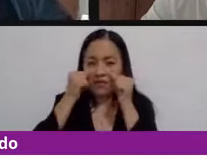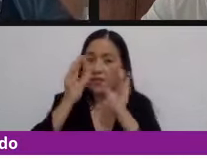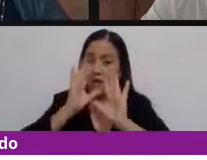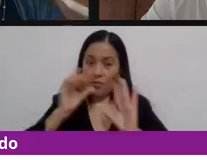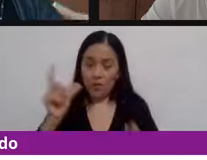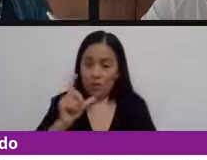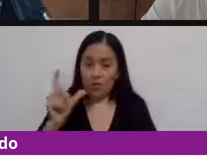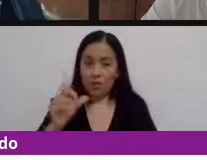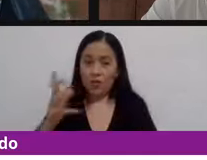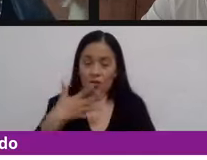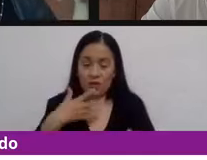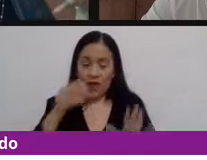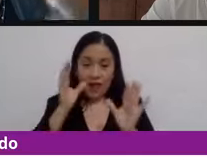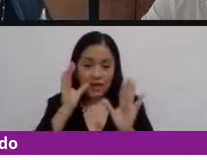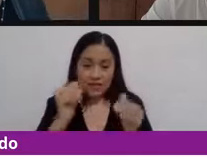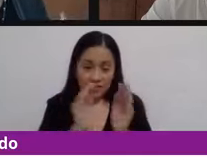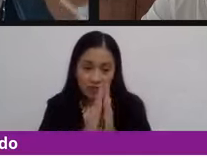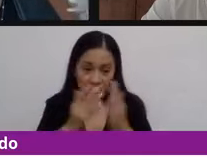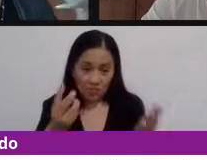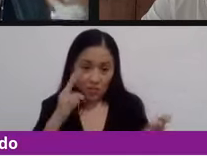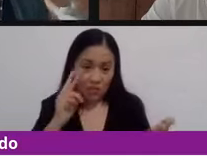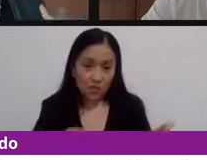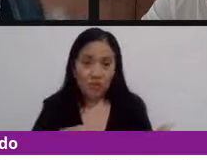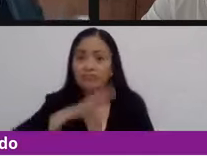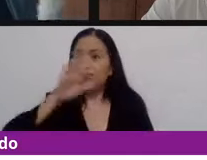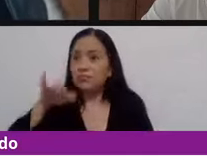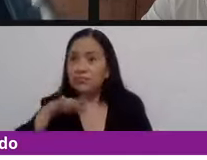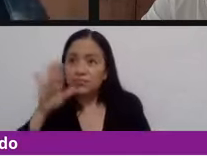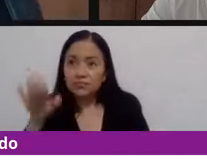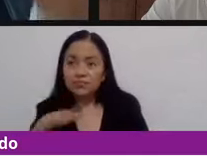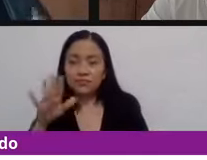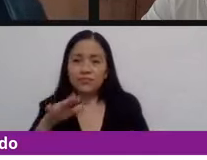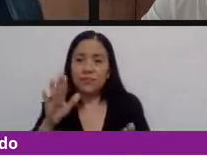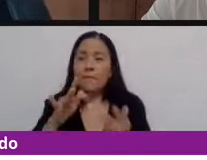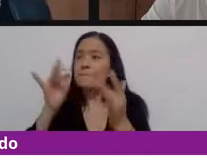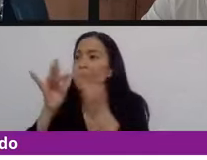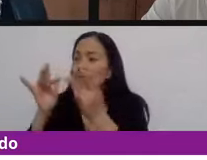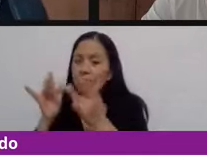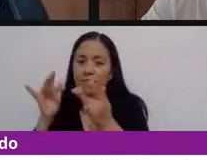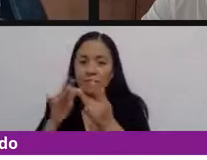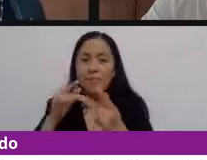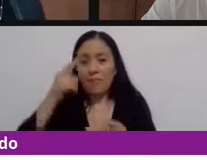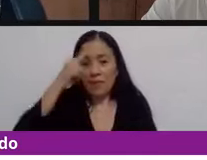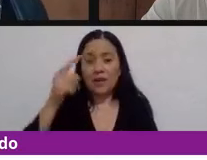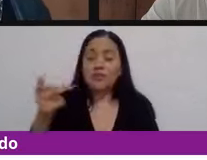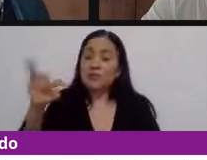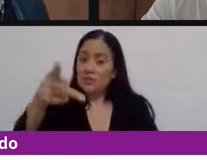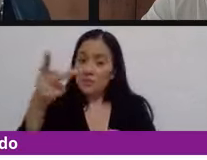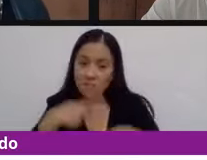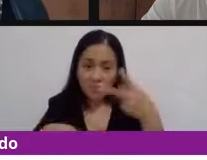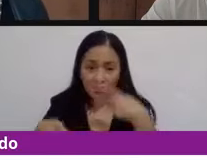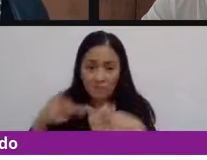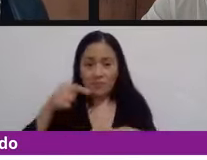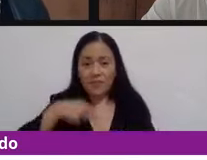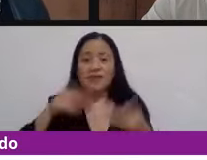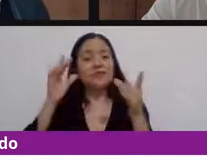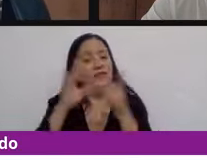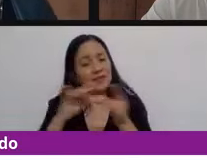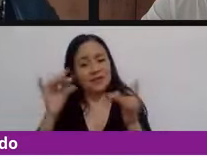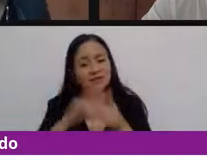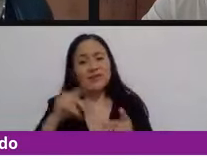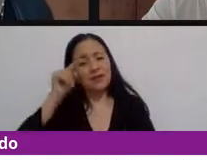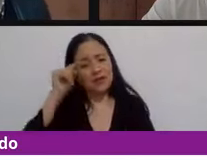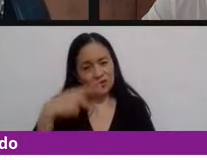tenga que ver la luz, estarlo buscando, estar contactando para que venga y nos platique de esta experiencia. Literaria